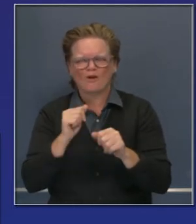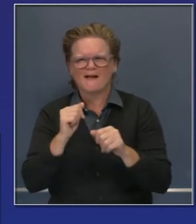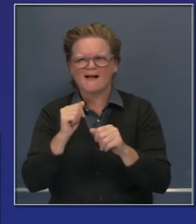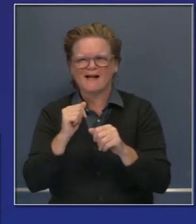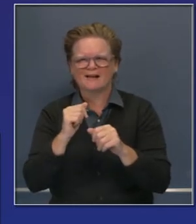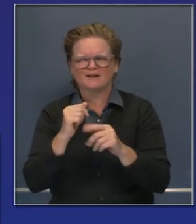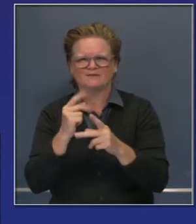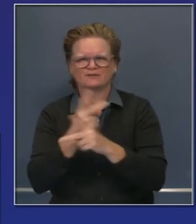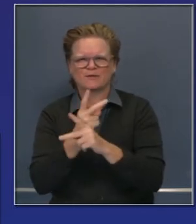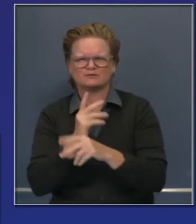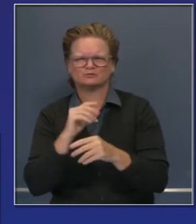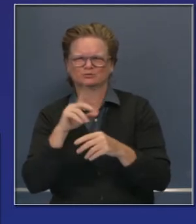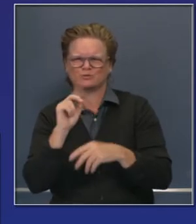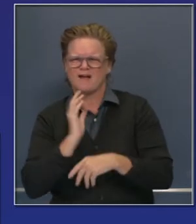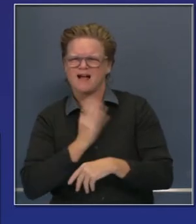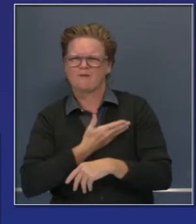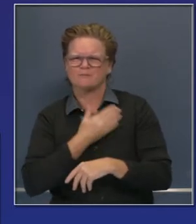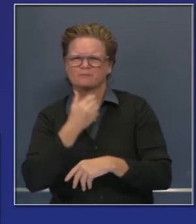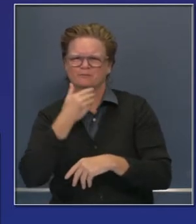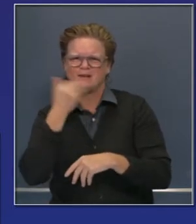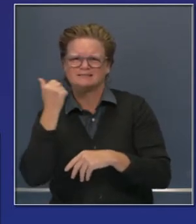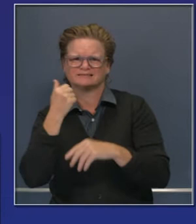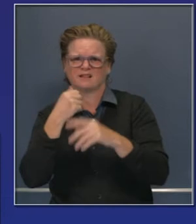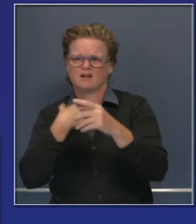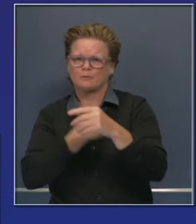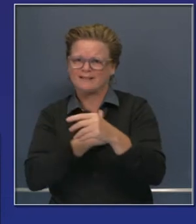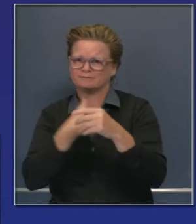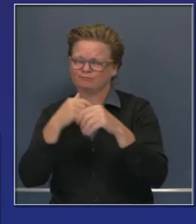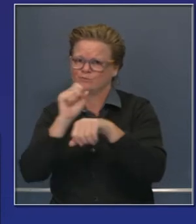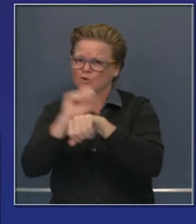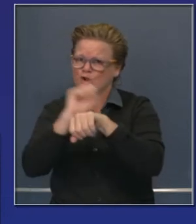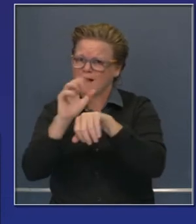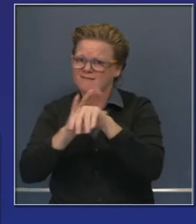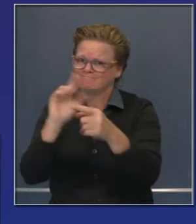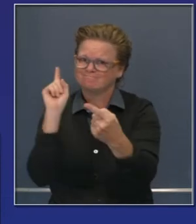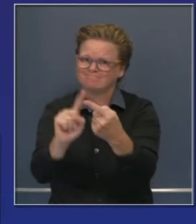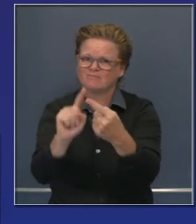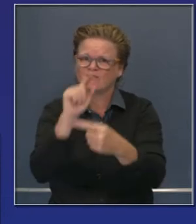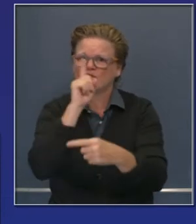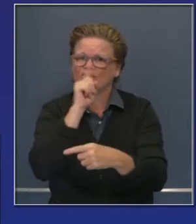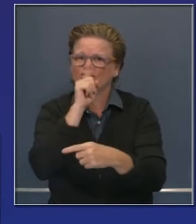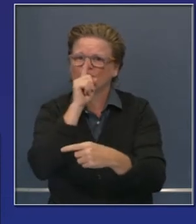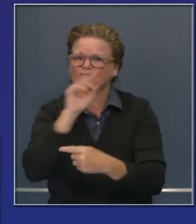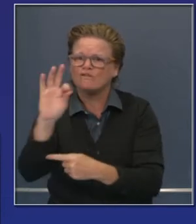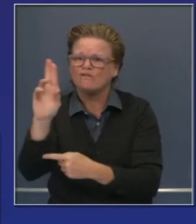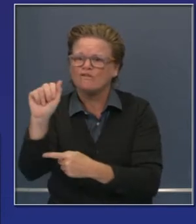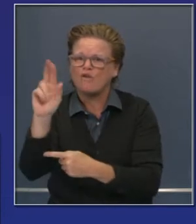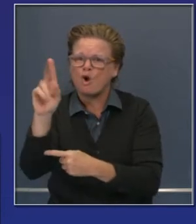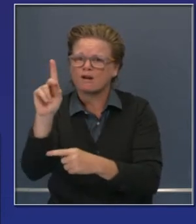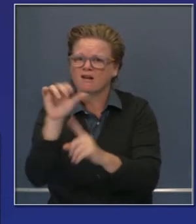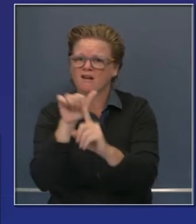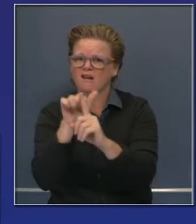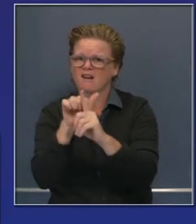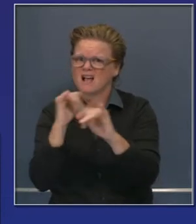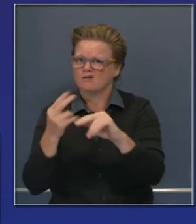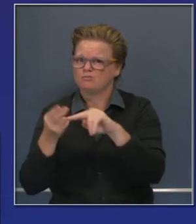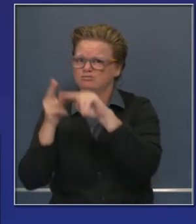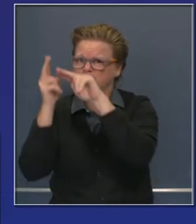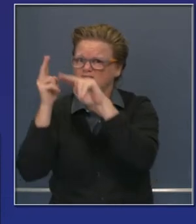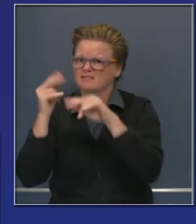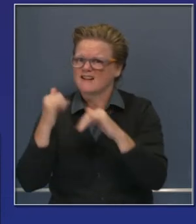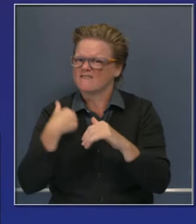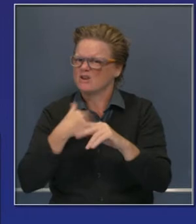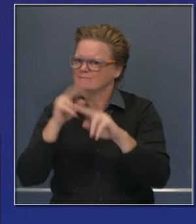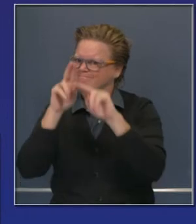un progreso real de detectar a individuos y hacerlos responsables. Una de las cosas más importantes que podemos